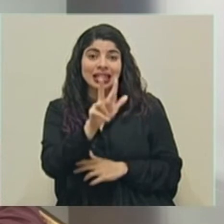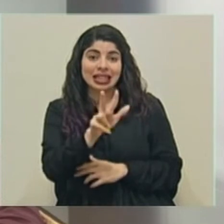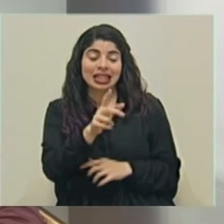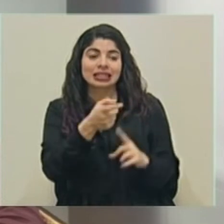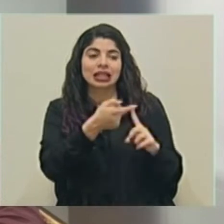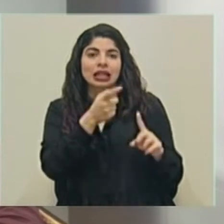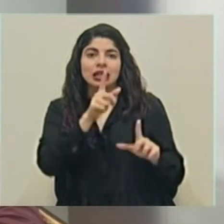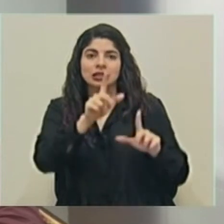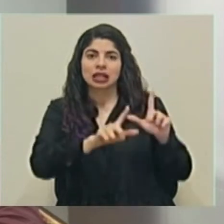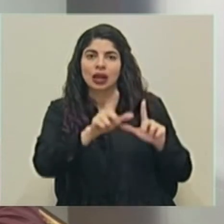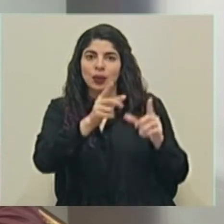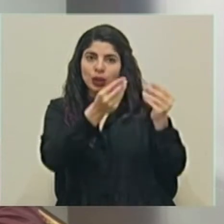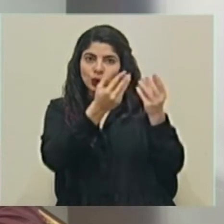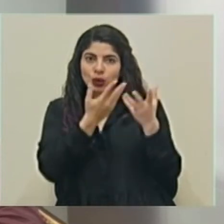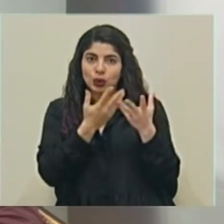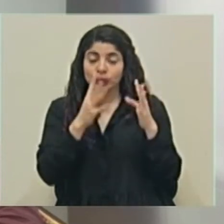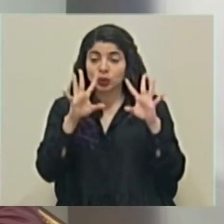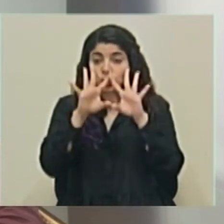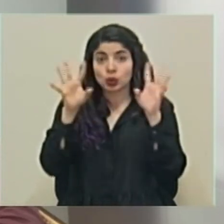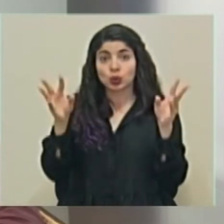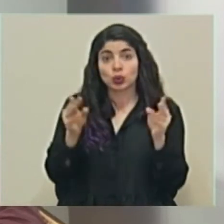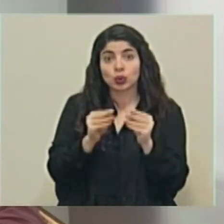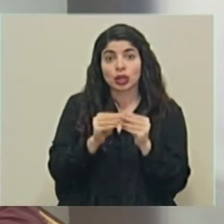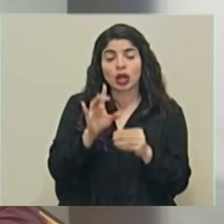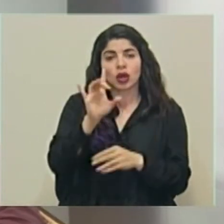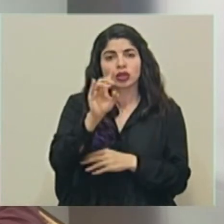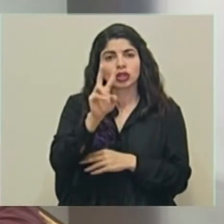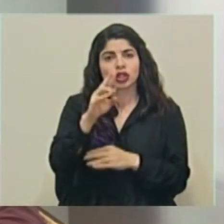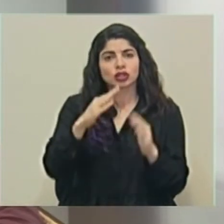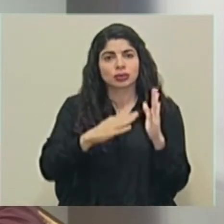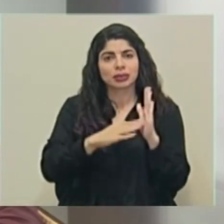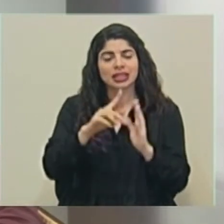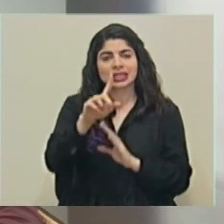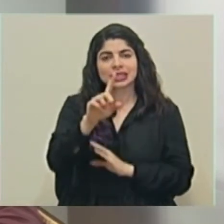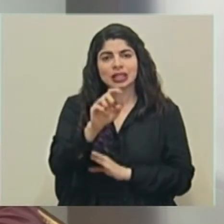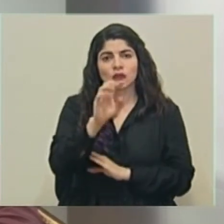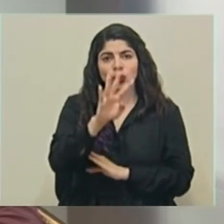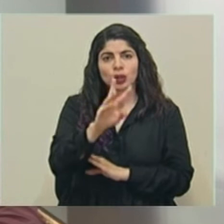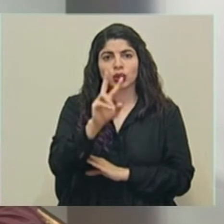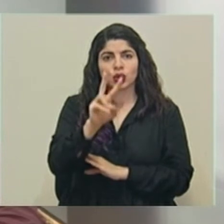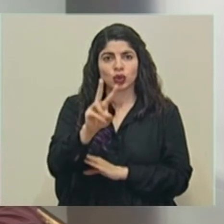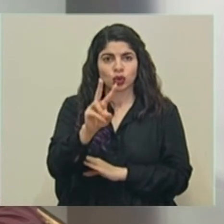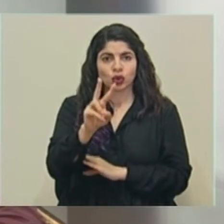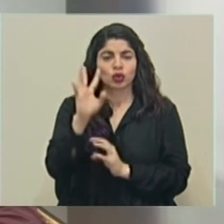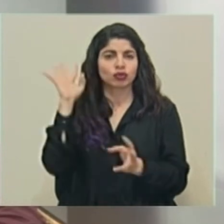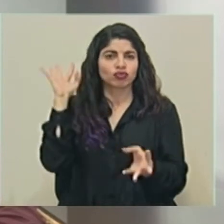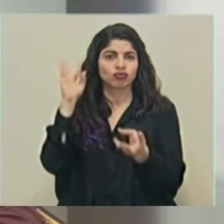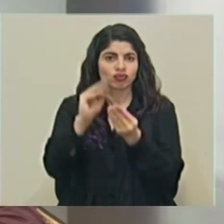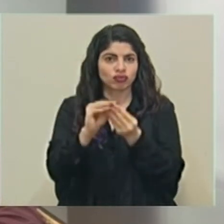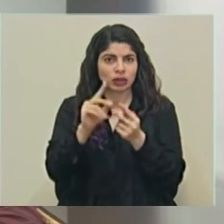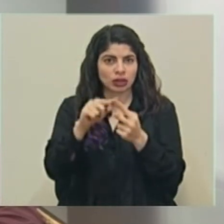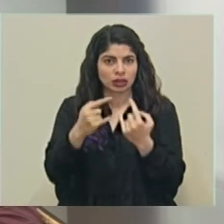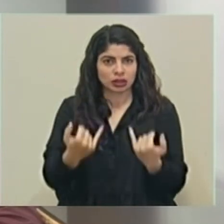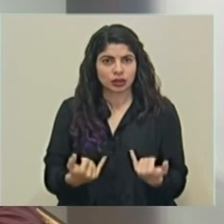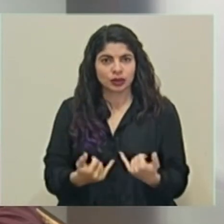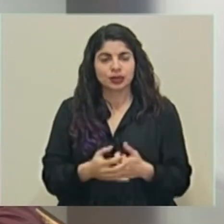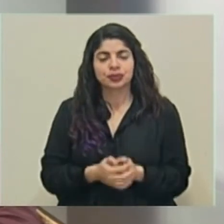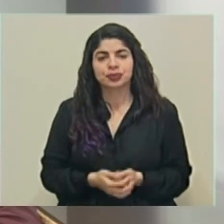por laboratorio, para un total de 82,142 casos acumulados al día de hoy.